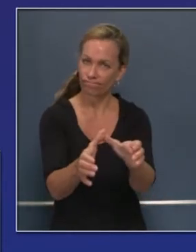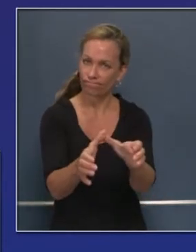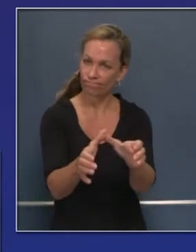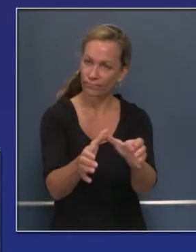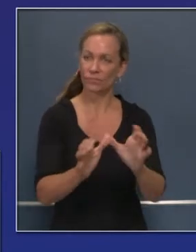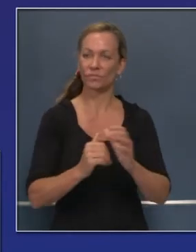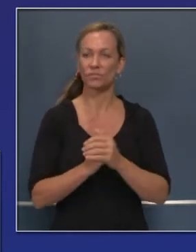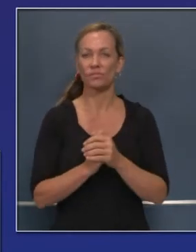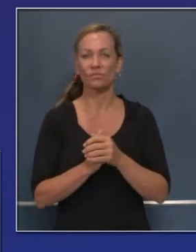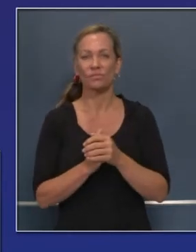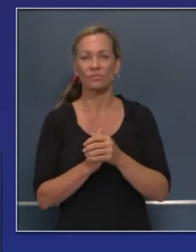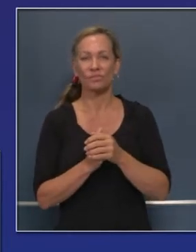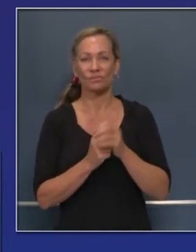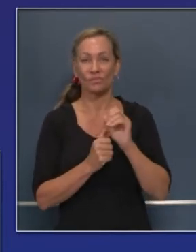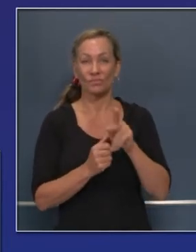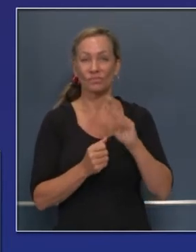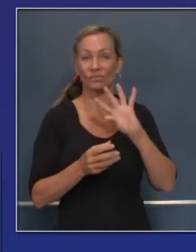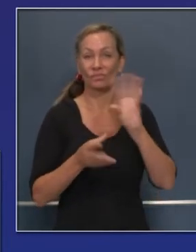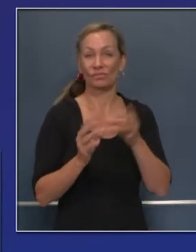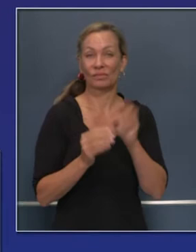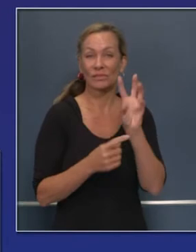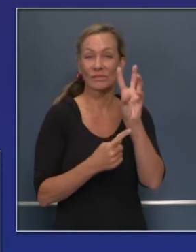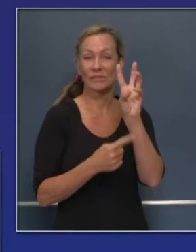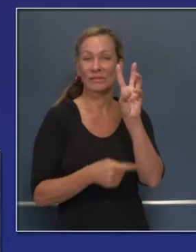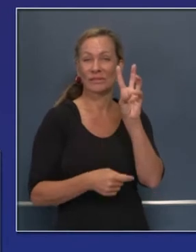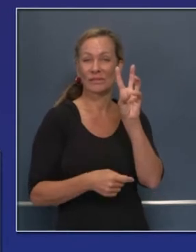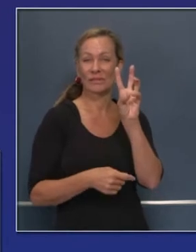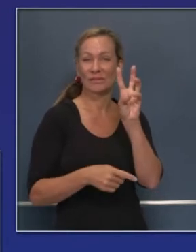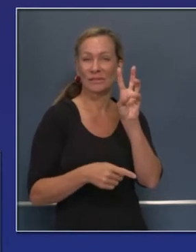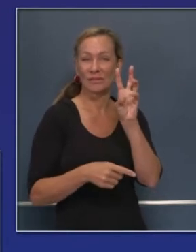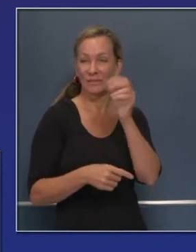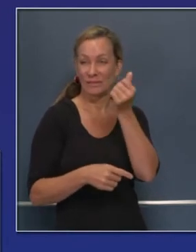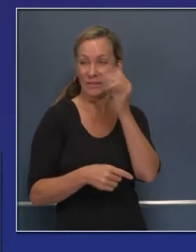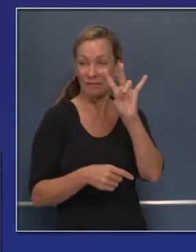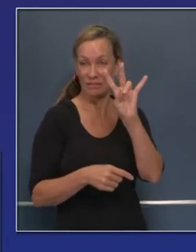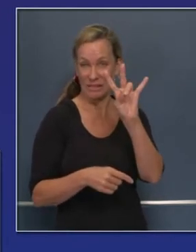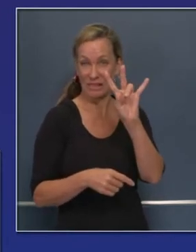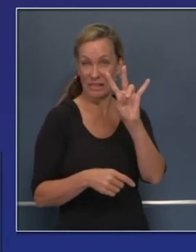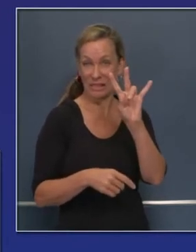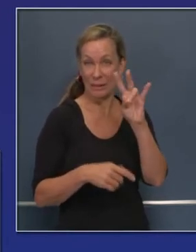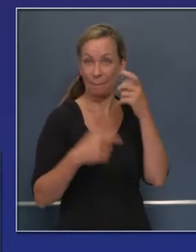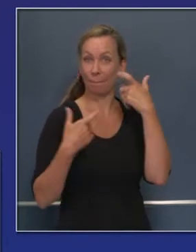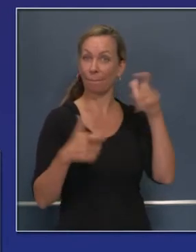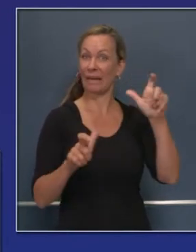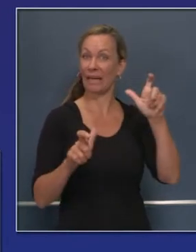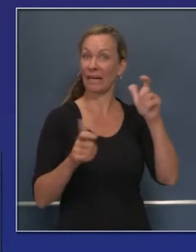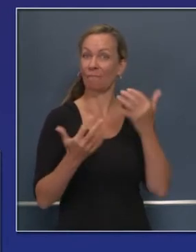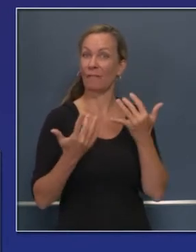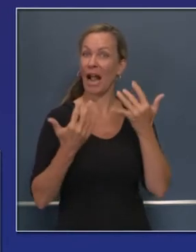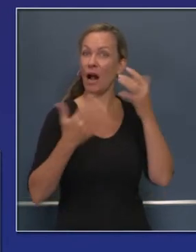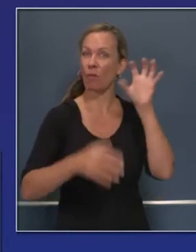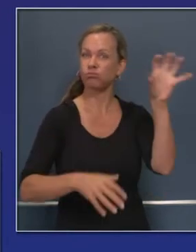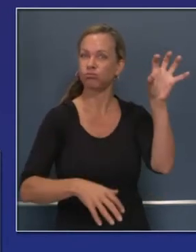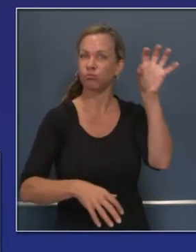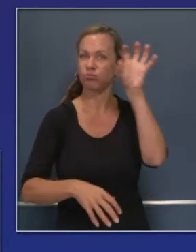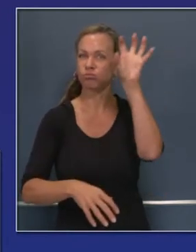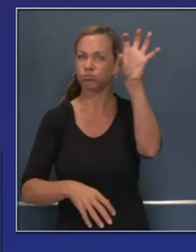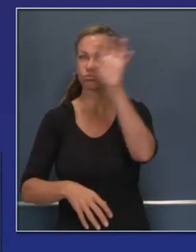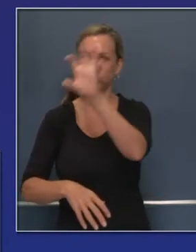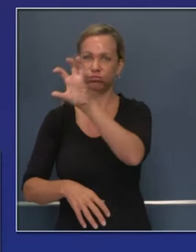pero 17 son incendios mayores o más importantes. Y dentro de ellos, estos son incendios complejos causados por